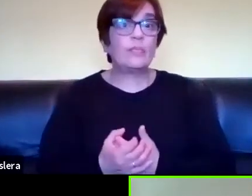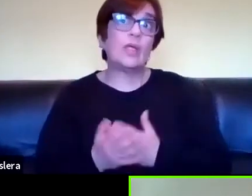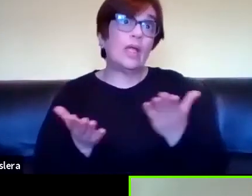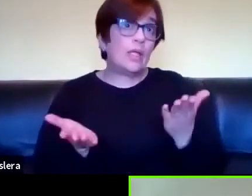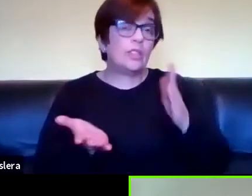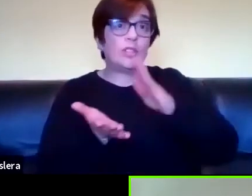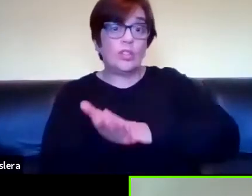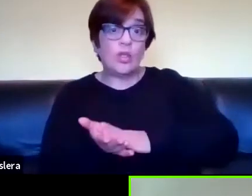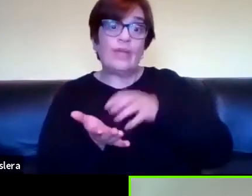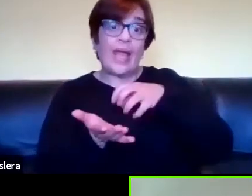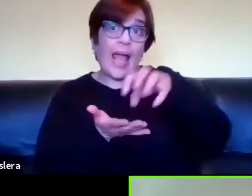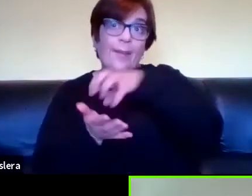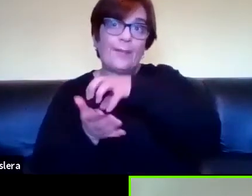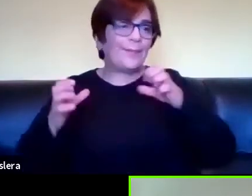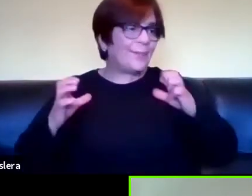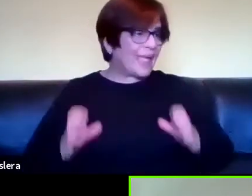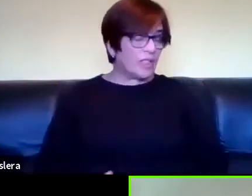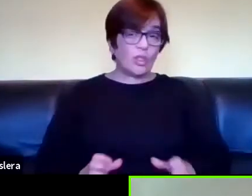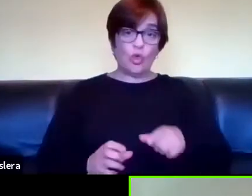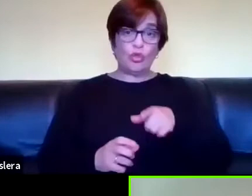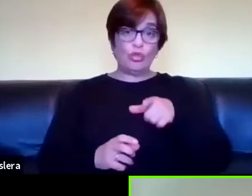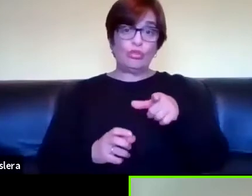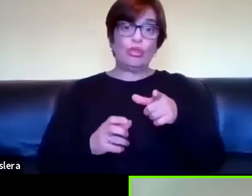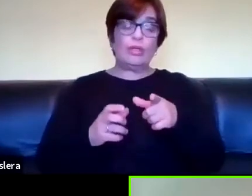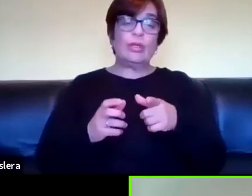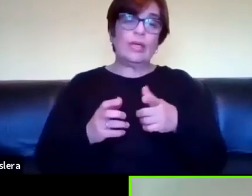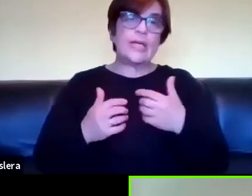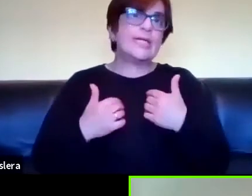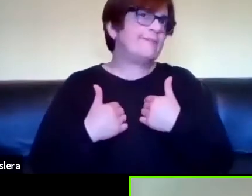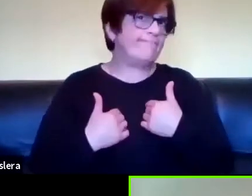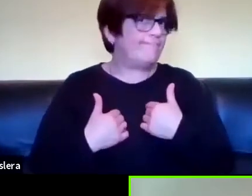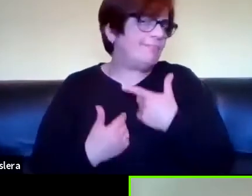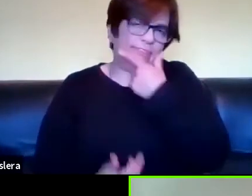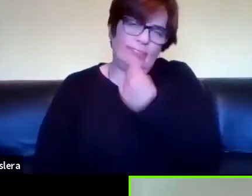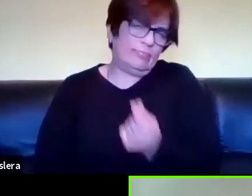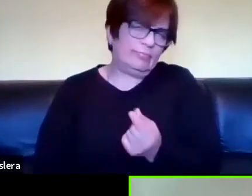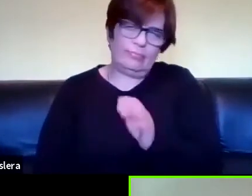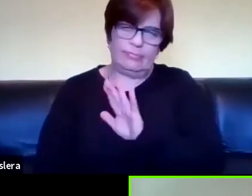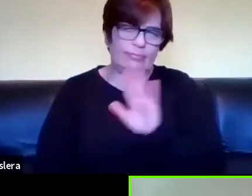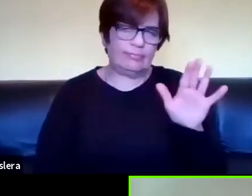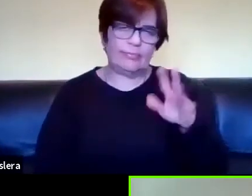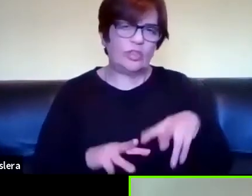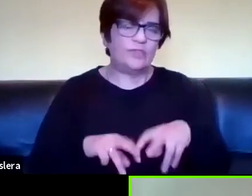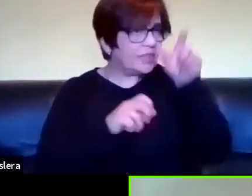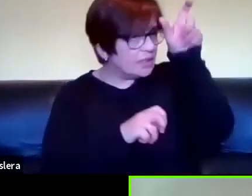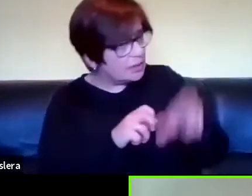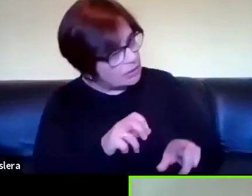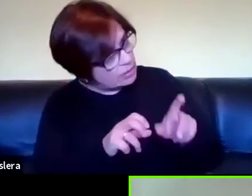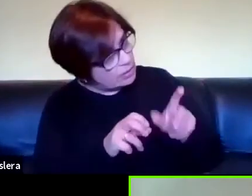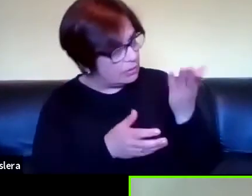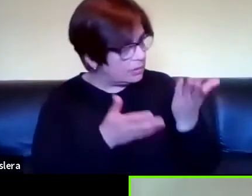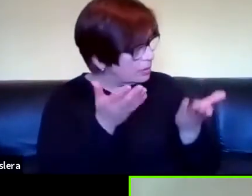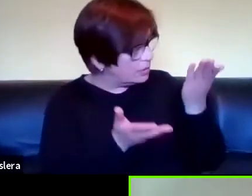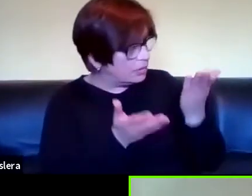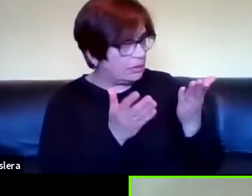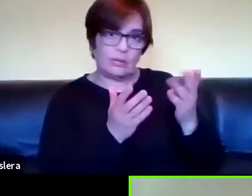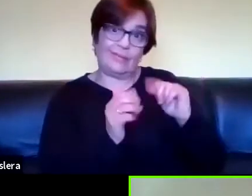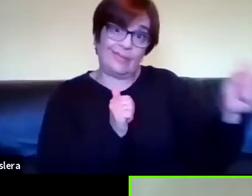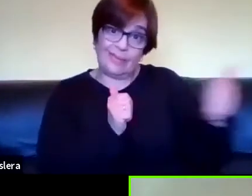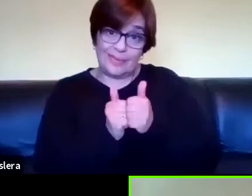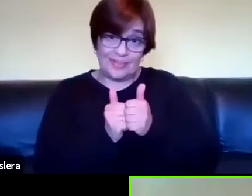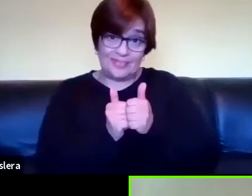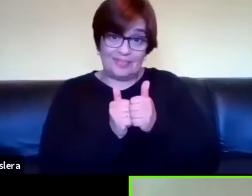relación a los aspectos éticos para mí es una cosa muy simple yo no investigo a los sordos sino que investigo con los sordos